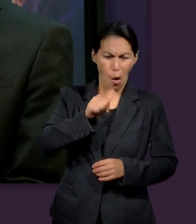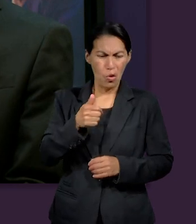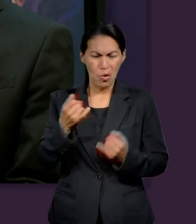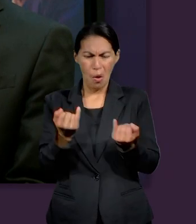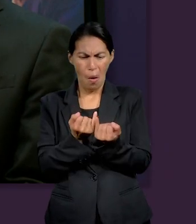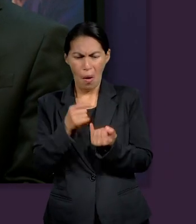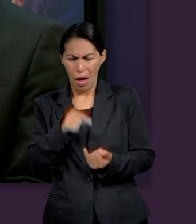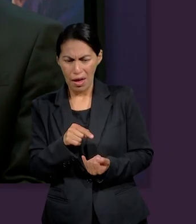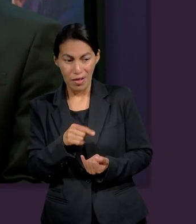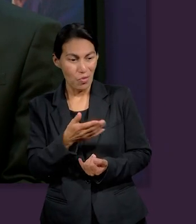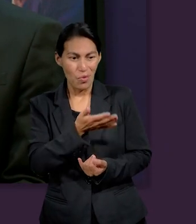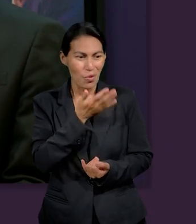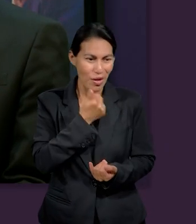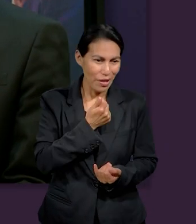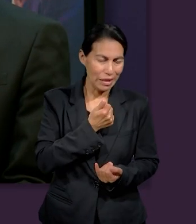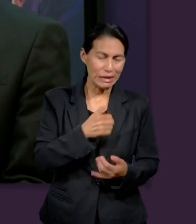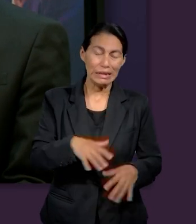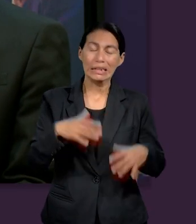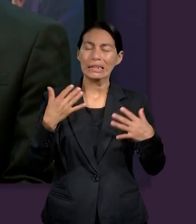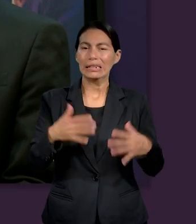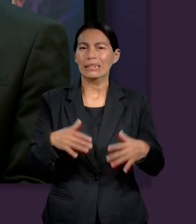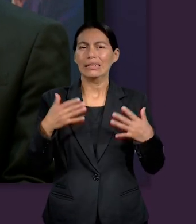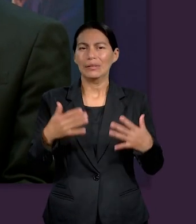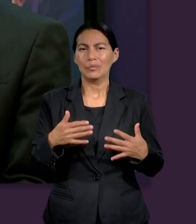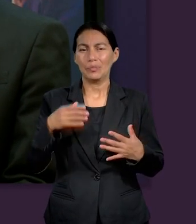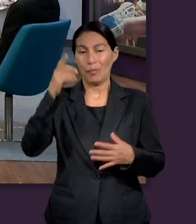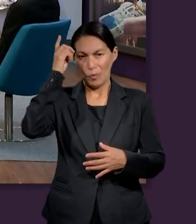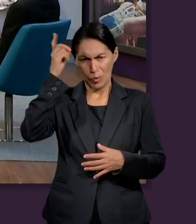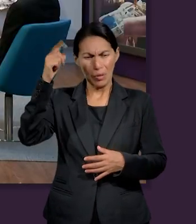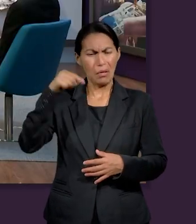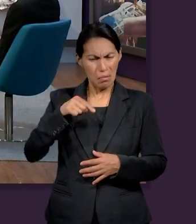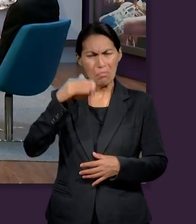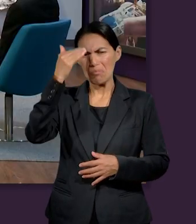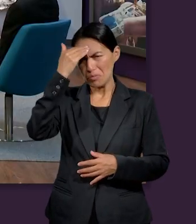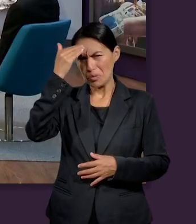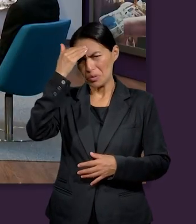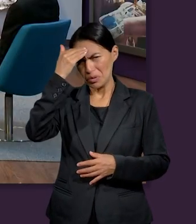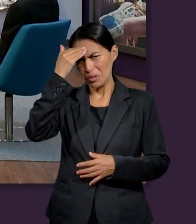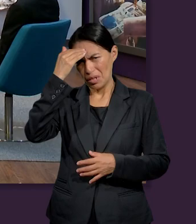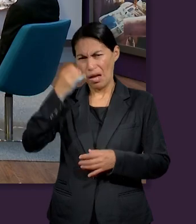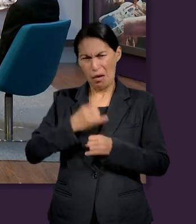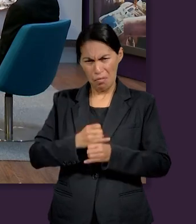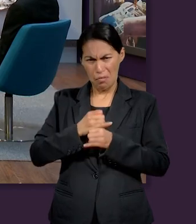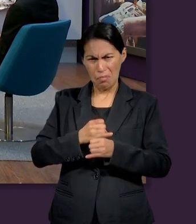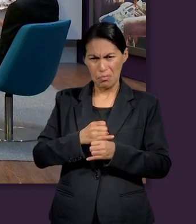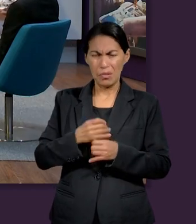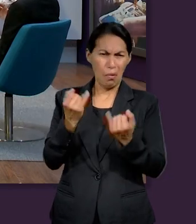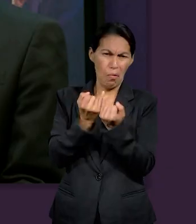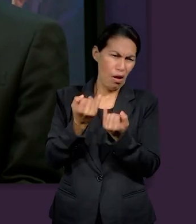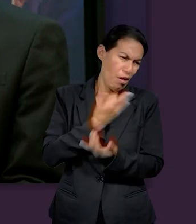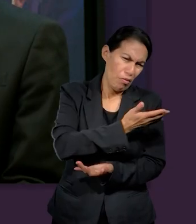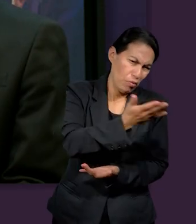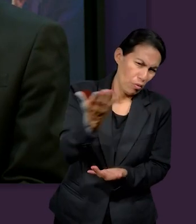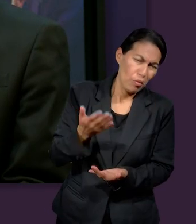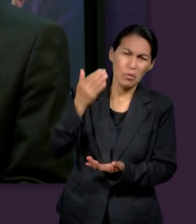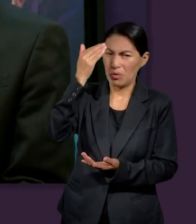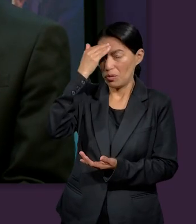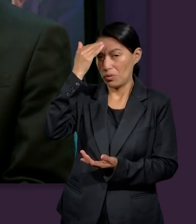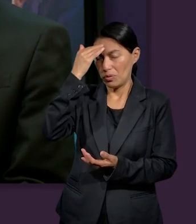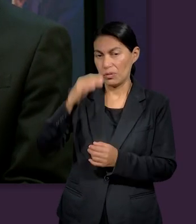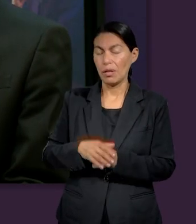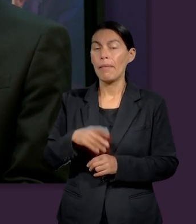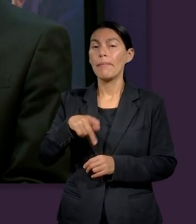no hay otro como en la tierra es porque Dios lo conocía muy bien a Job claro nos conoce a todos pero